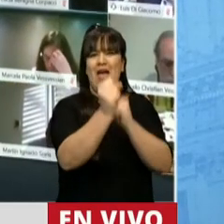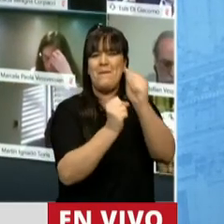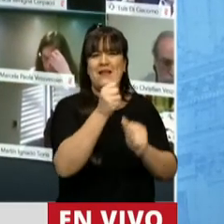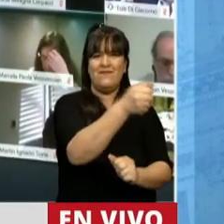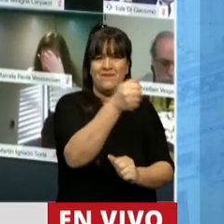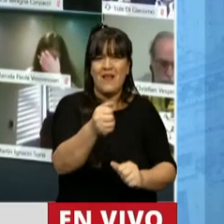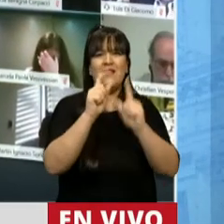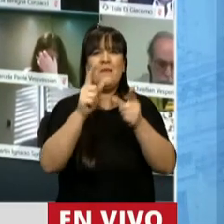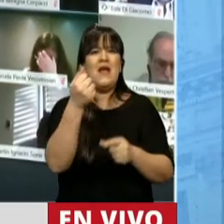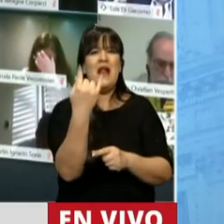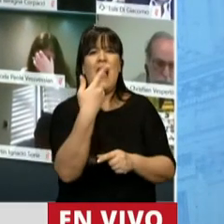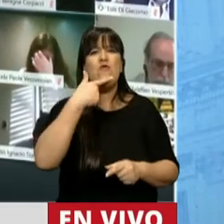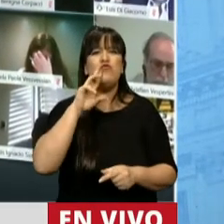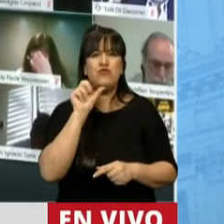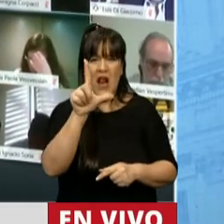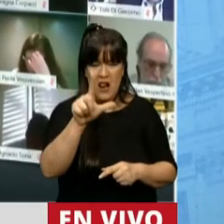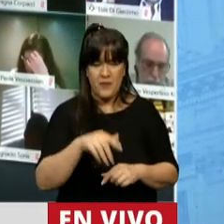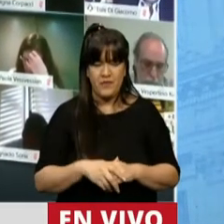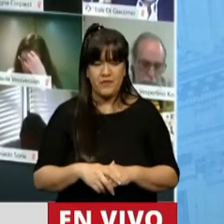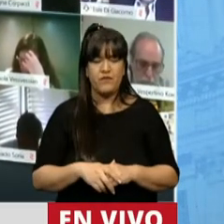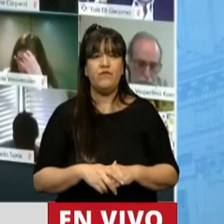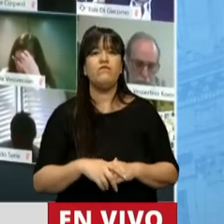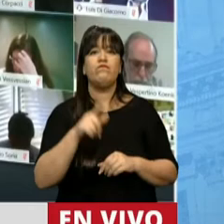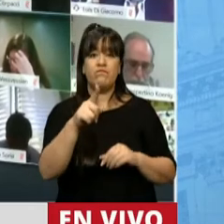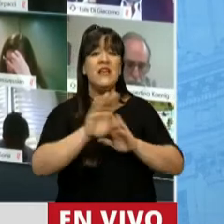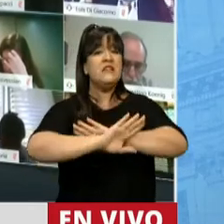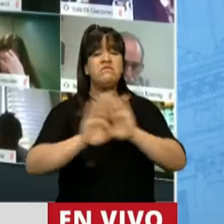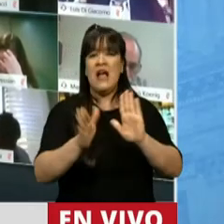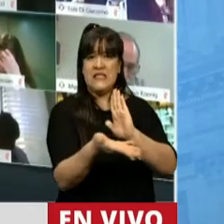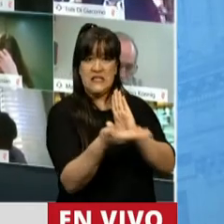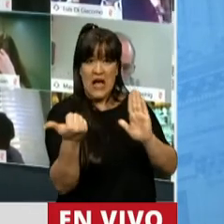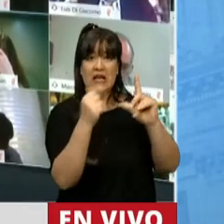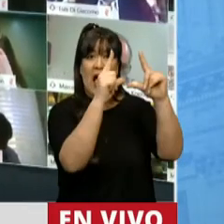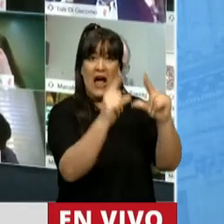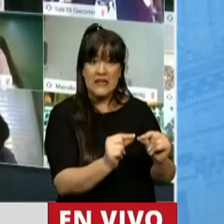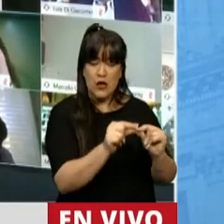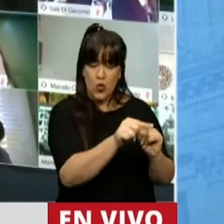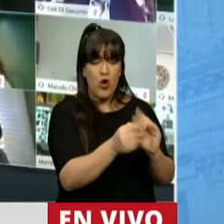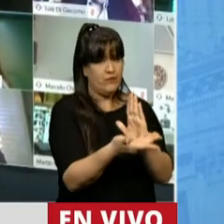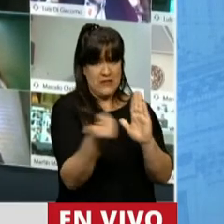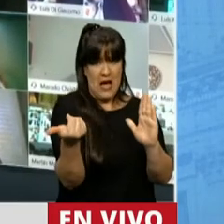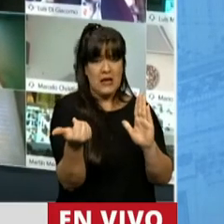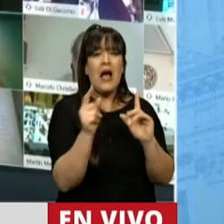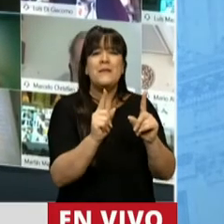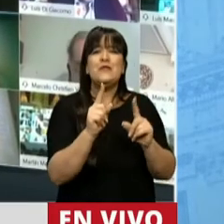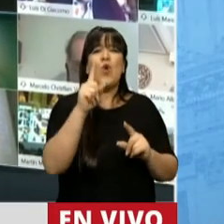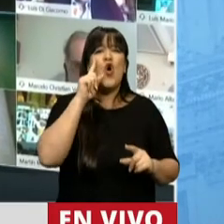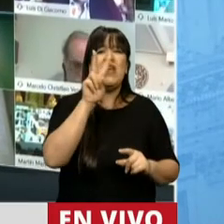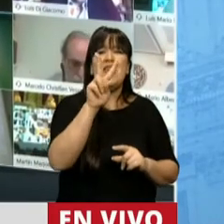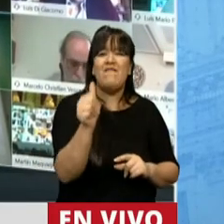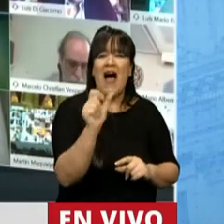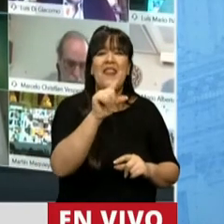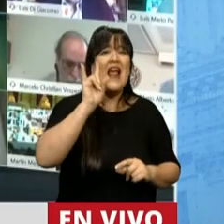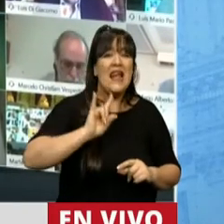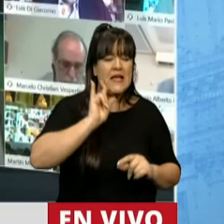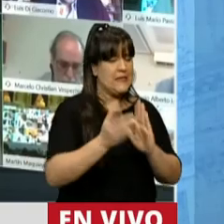austral líneas aéreas. Se eliminaron los artículos que modificaban el IVA a la